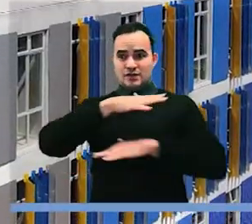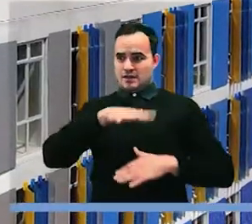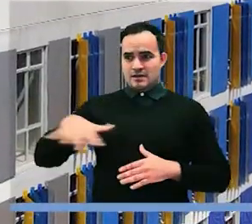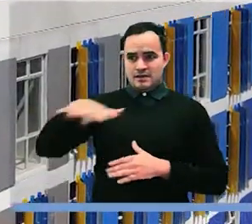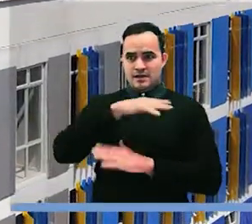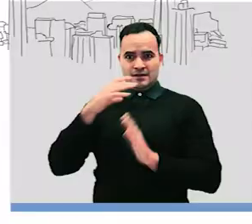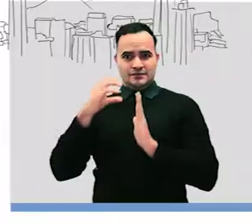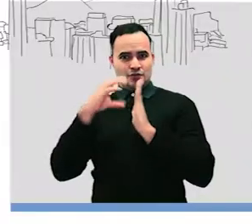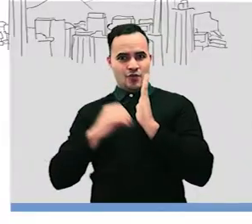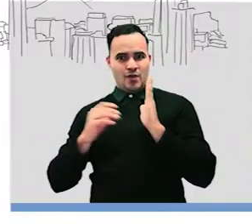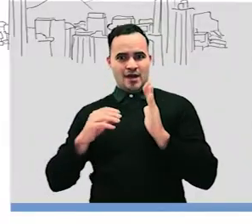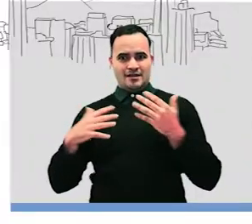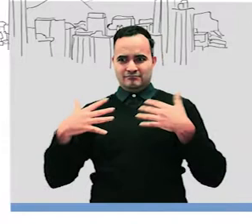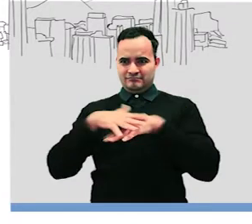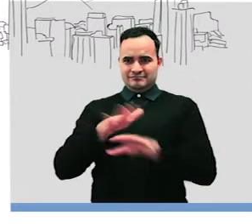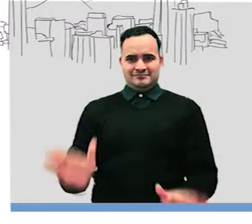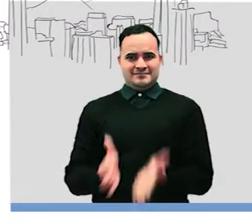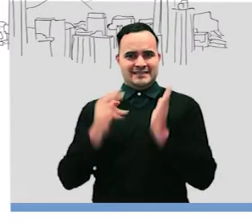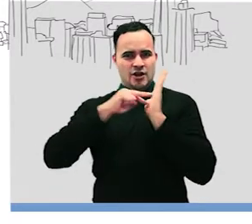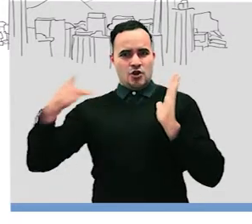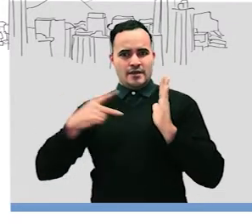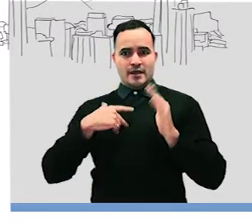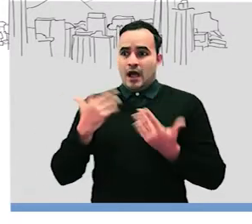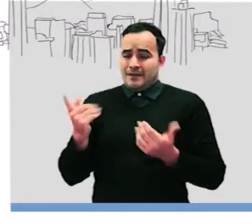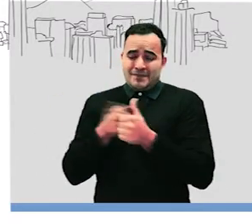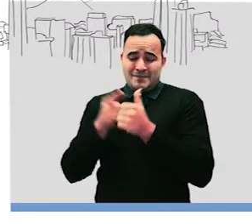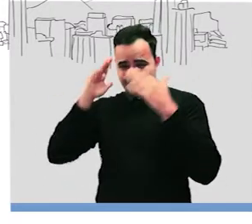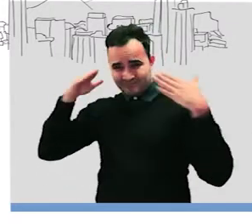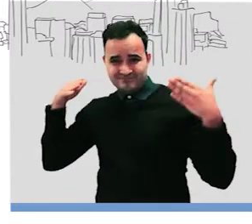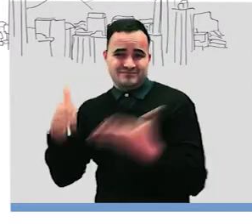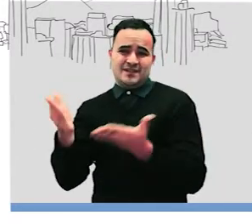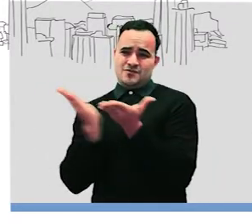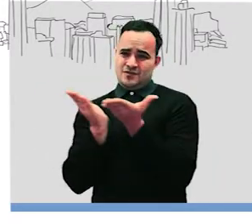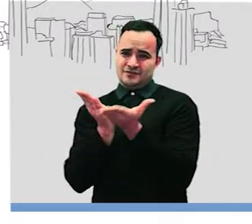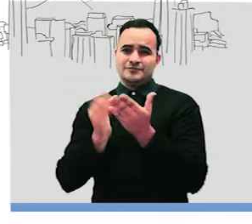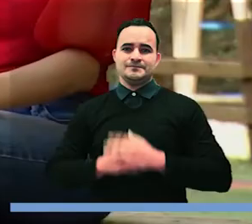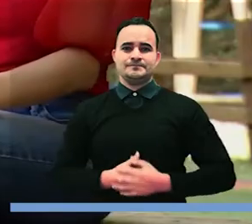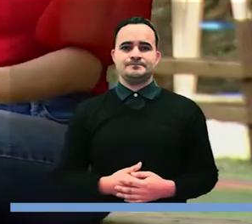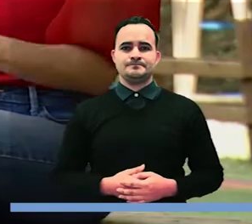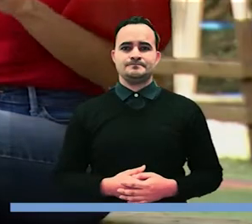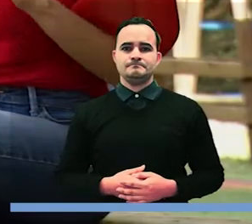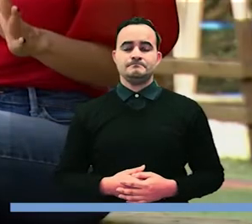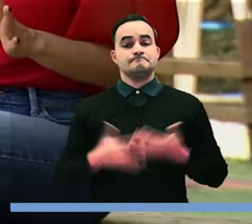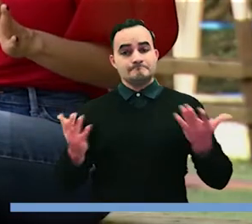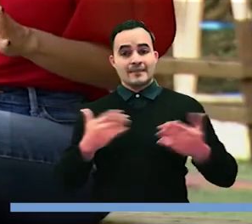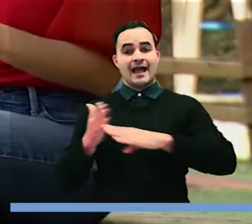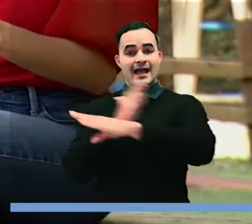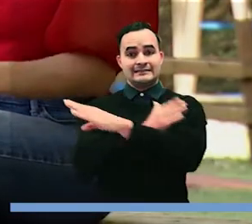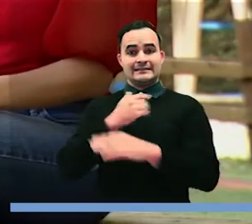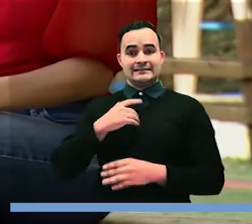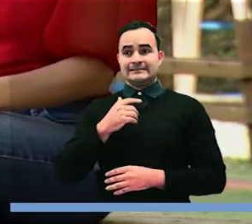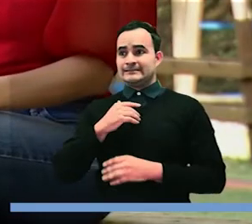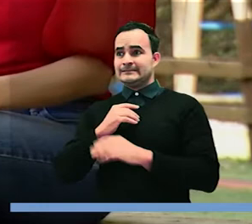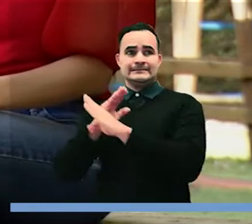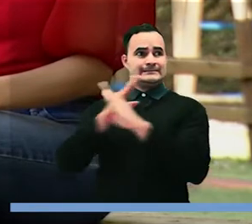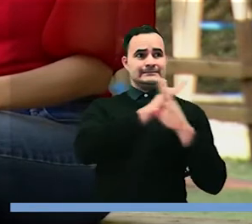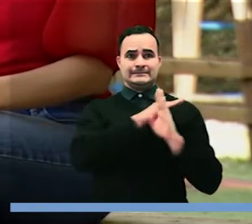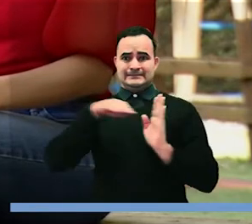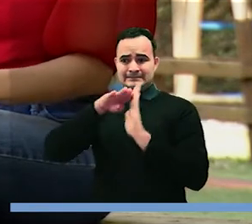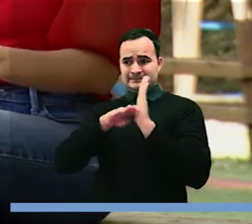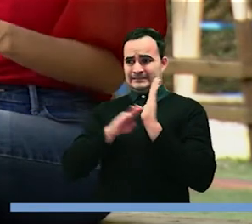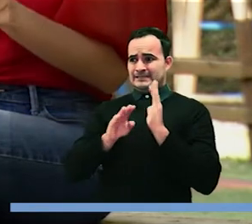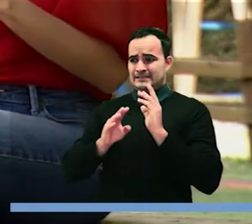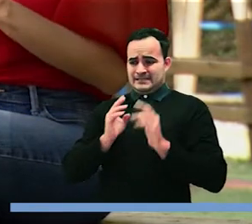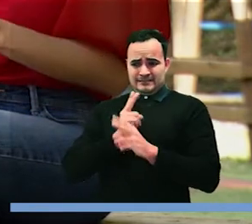y uno no puede hacer un valle del software si no le apuesta con toda la educación. Si era primordial aplicar las acciones de